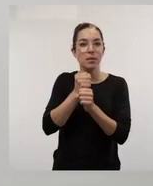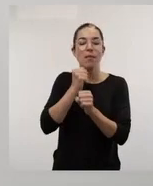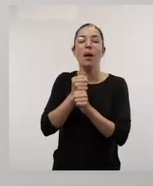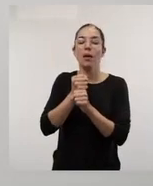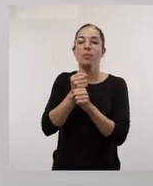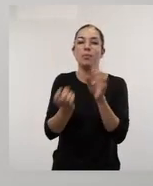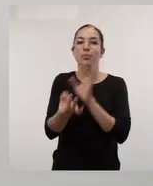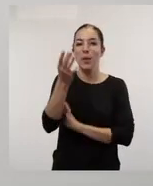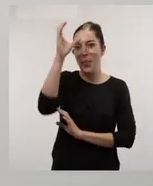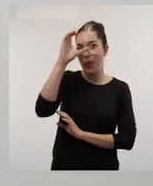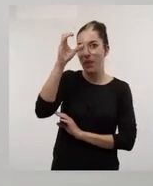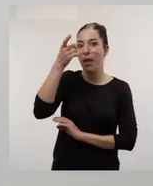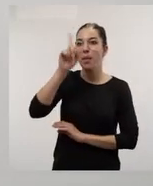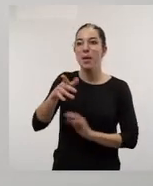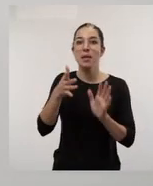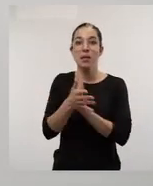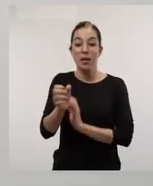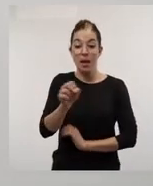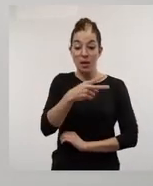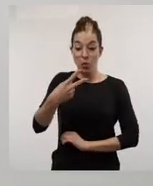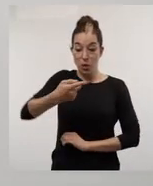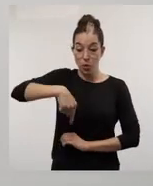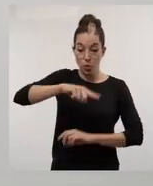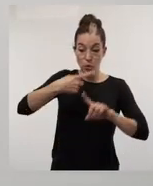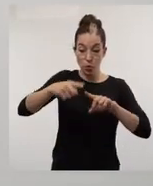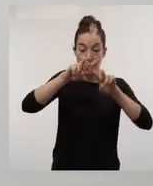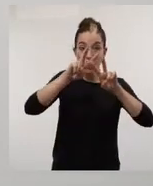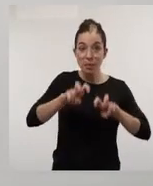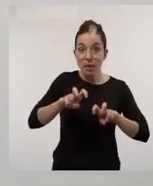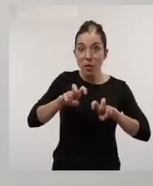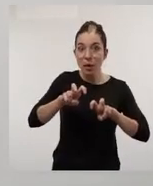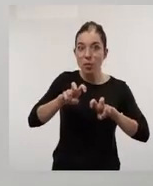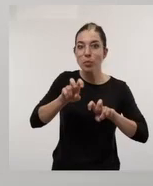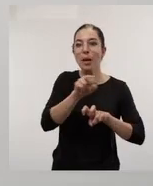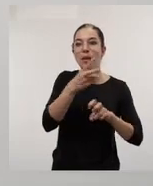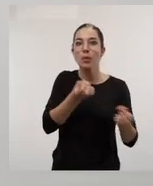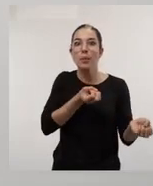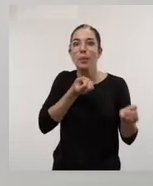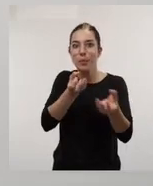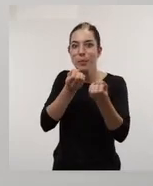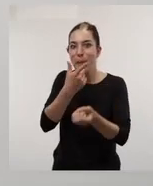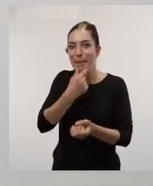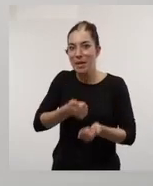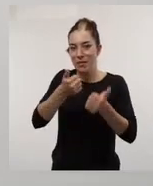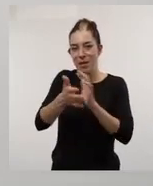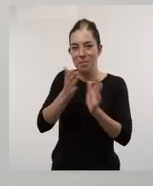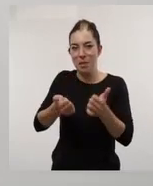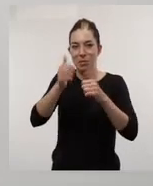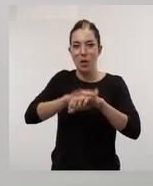estamos trabajando en el mundo. Y también de alguna manera facilitar que los resultados de lo que estamos investigando puedan ir